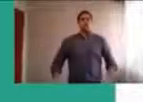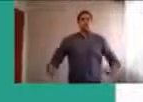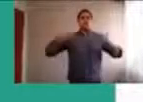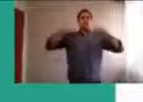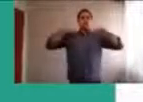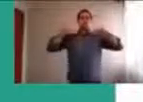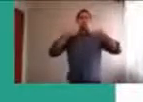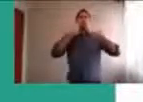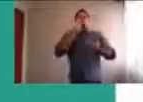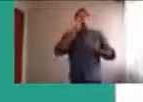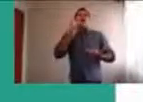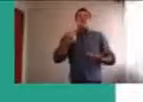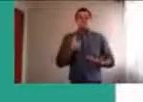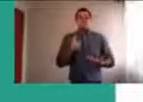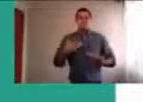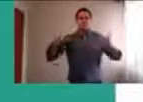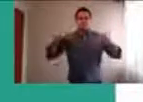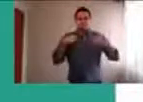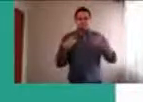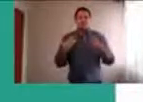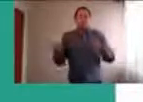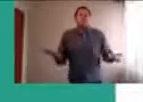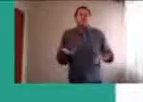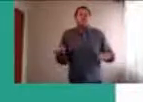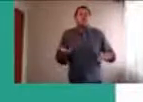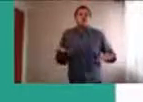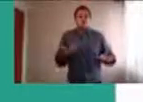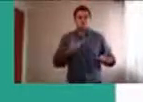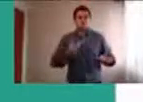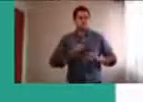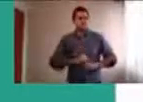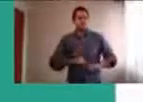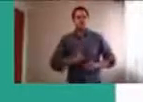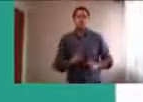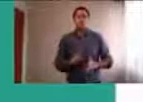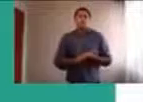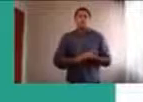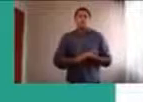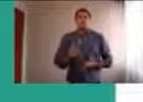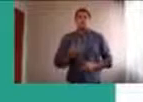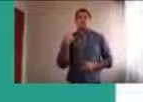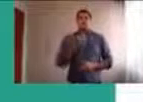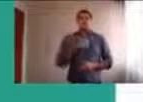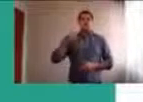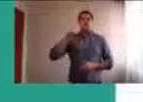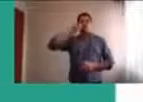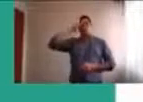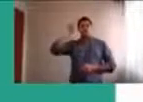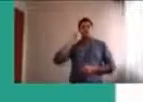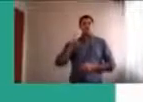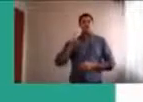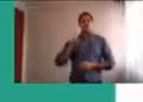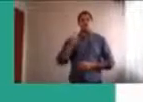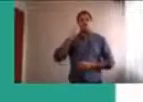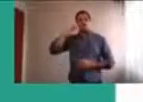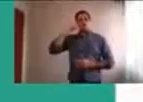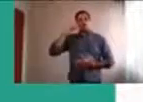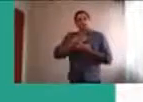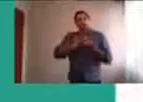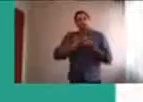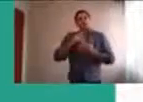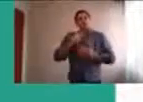¿no? Si nos detenemos y cuestionamos qué nos pasó a nosotros desde el lugar docente, ¿no? El docente está